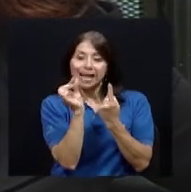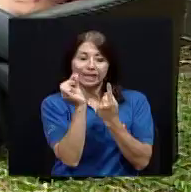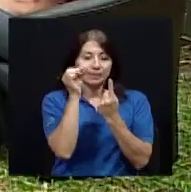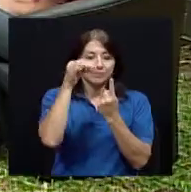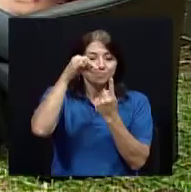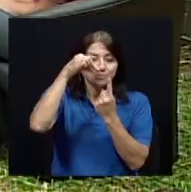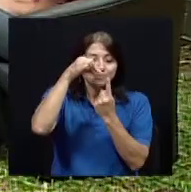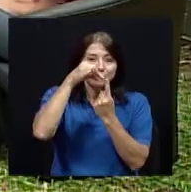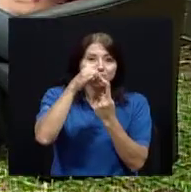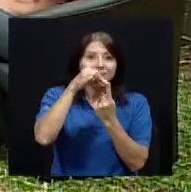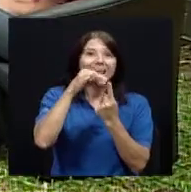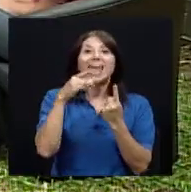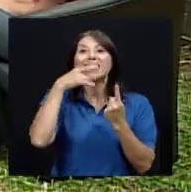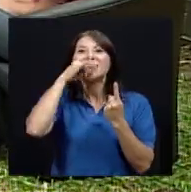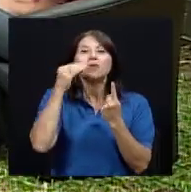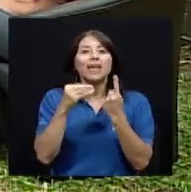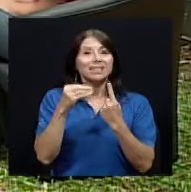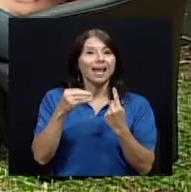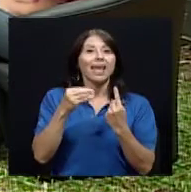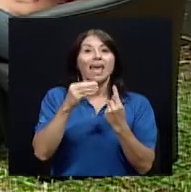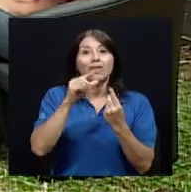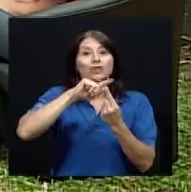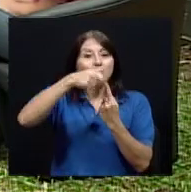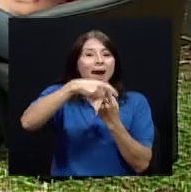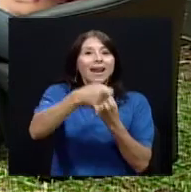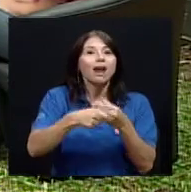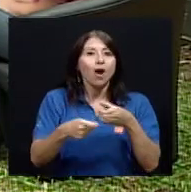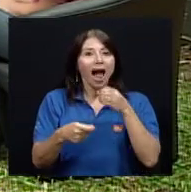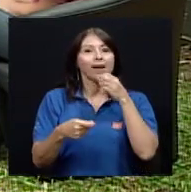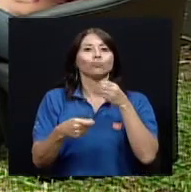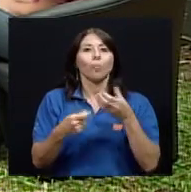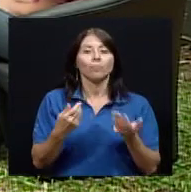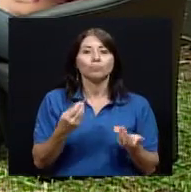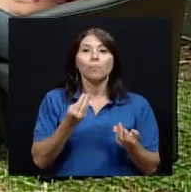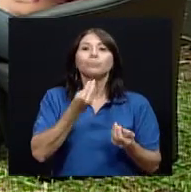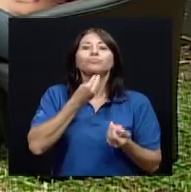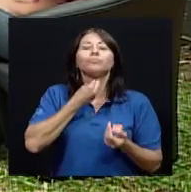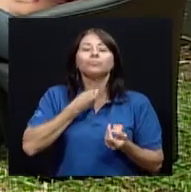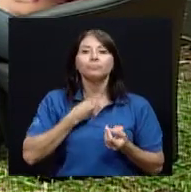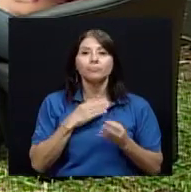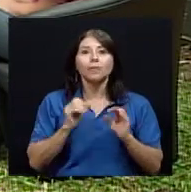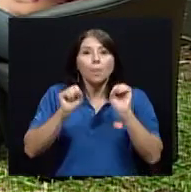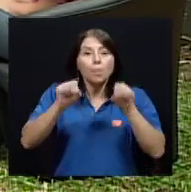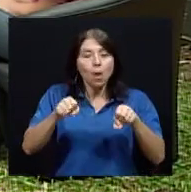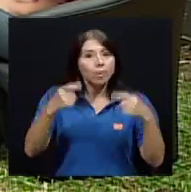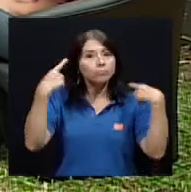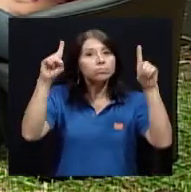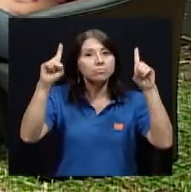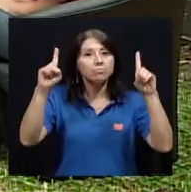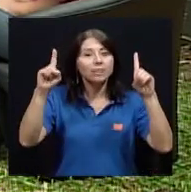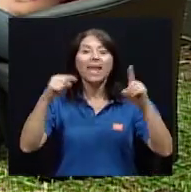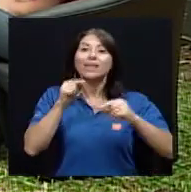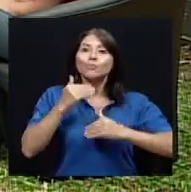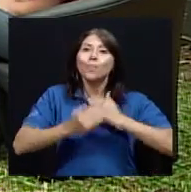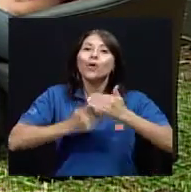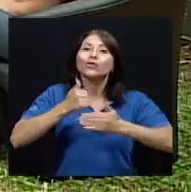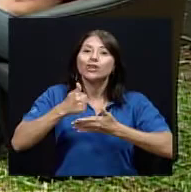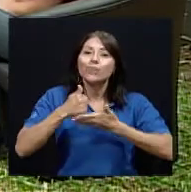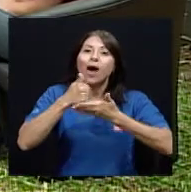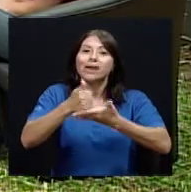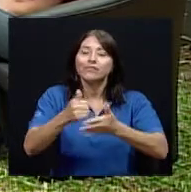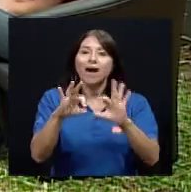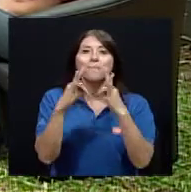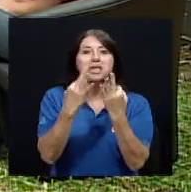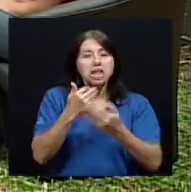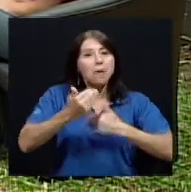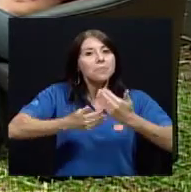que son 12 10 años y no tragan tabletas pero hay otros de 6 años que ya las tragan es es un proceso de ayuda de